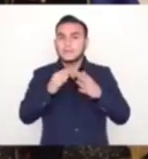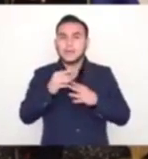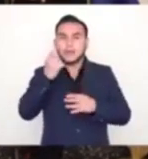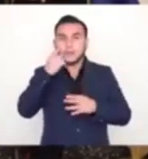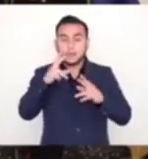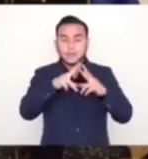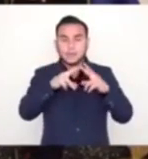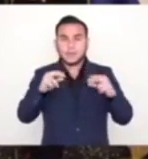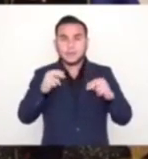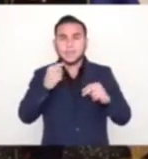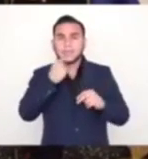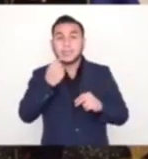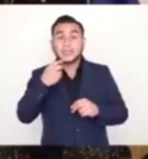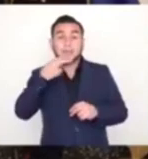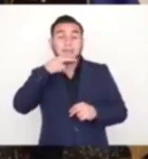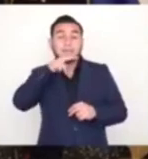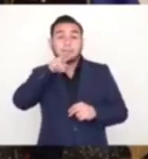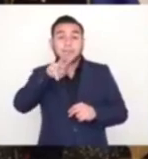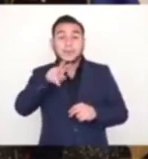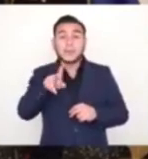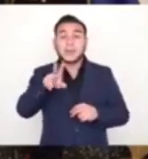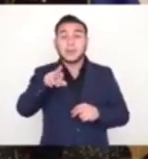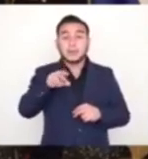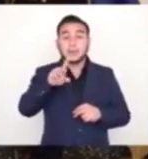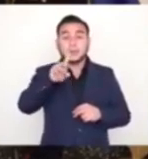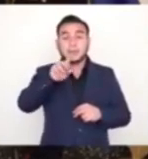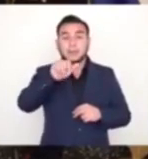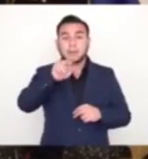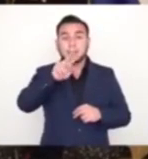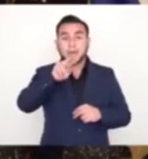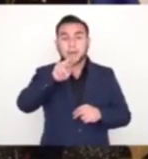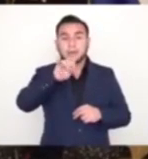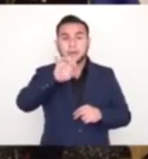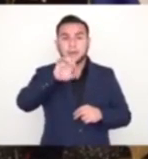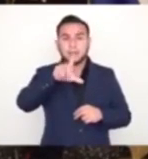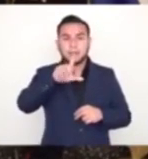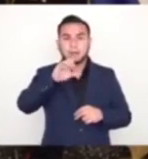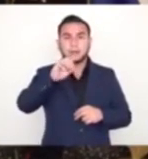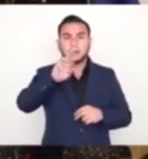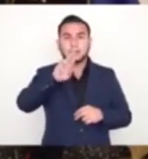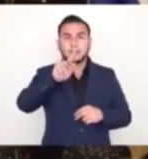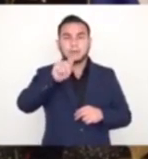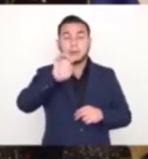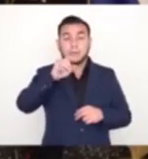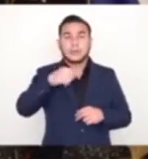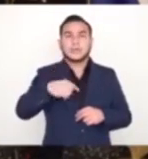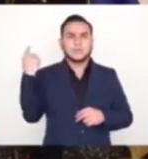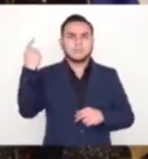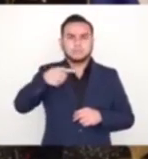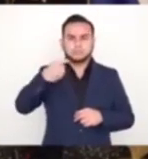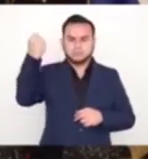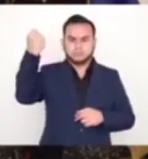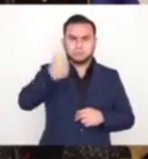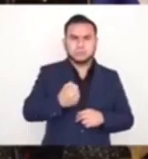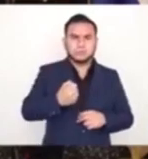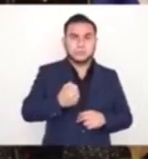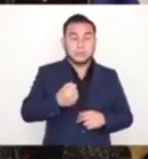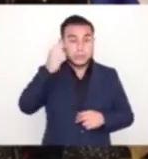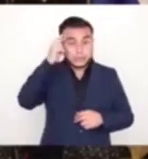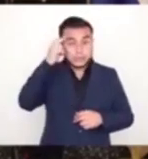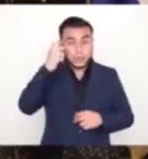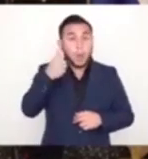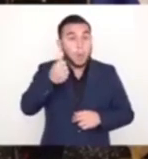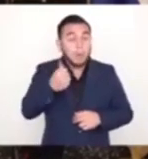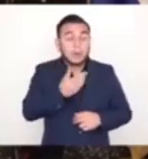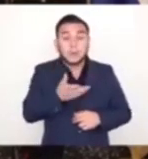en Nicaragua a petición del FMLN a su amigo Daniel Ortega, que ahí sí es dictadora, pero ahí no dicen nada, ahí es paraíso democrático.